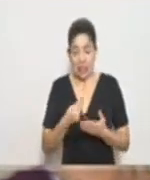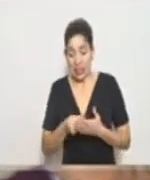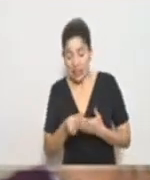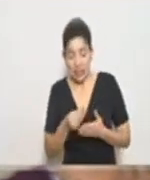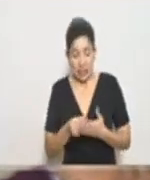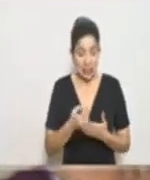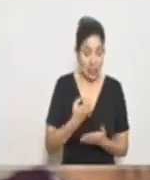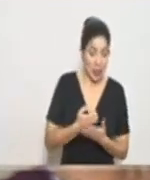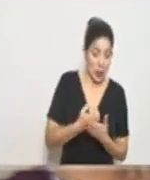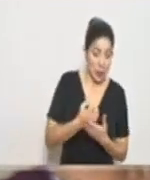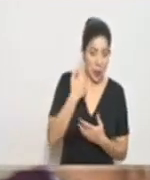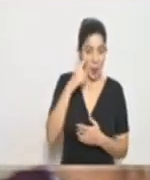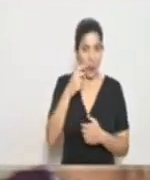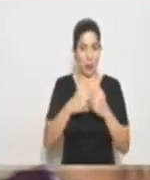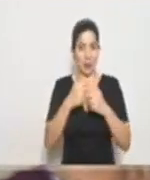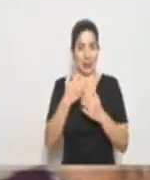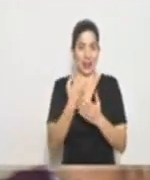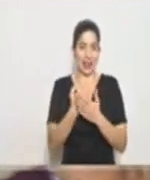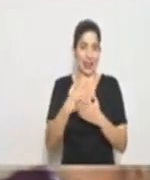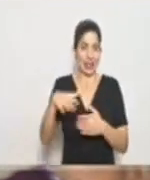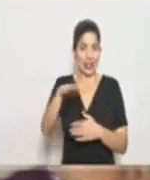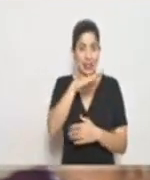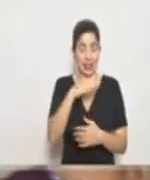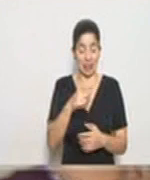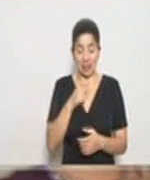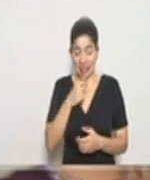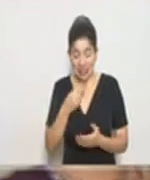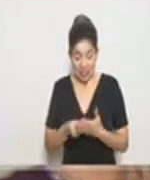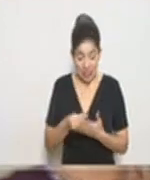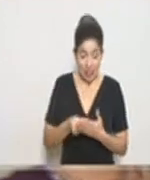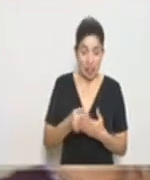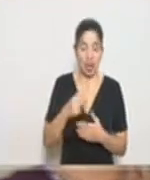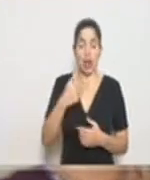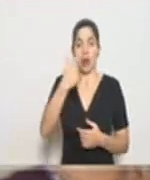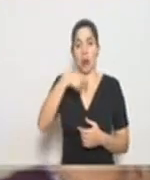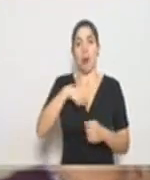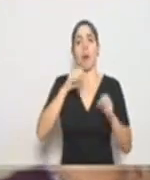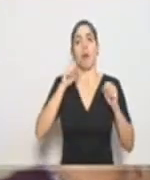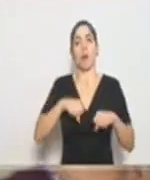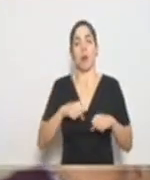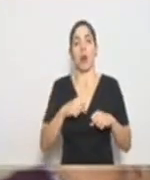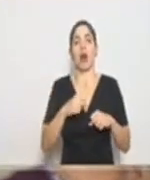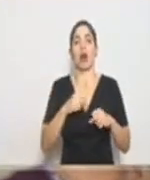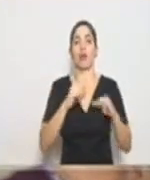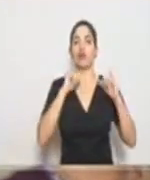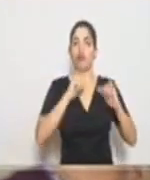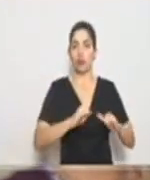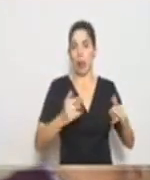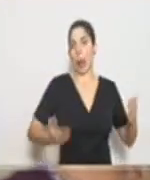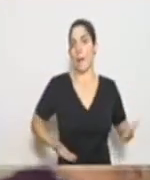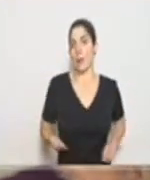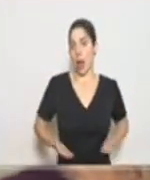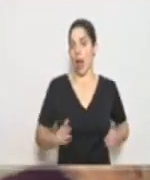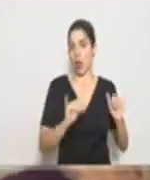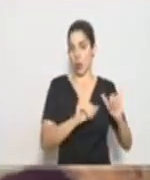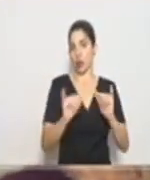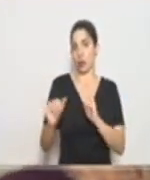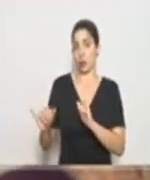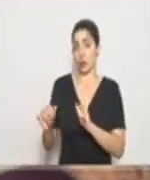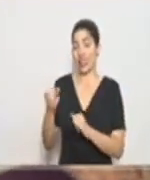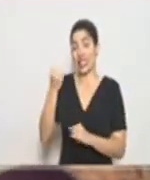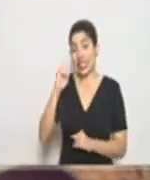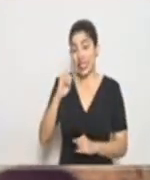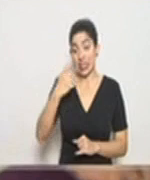de caja en esta crisis, ojalá opten por mantener su planilla. Que si la